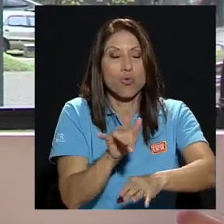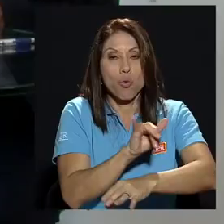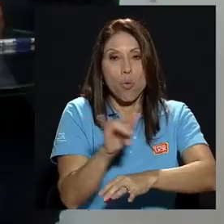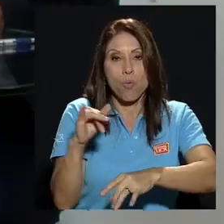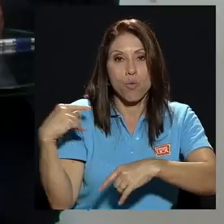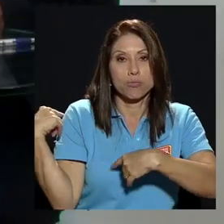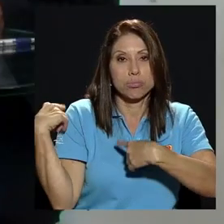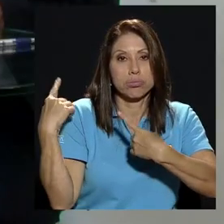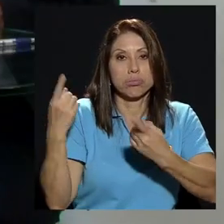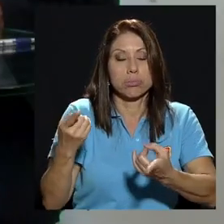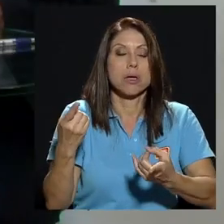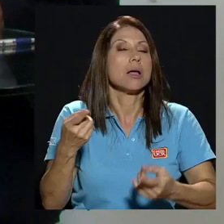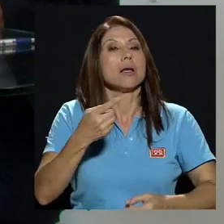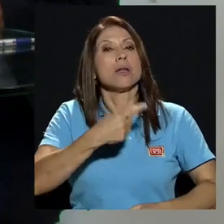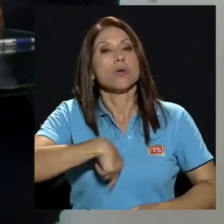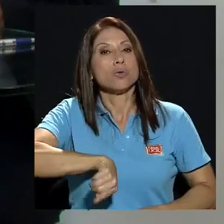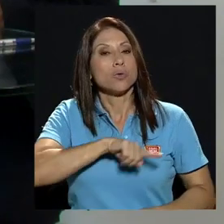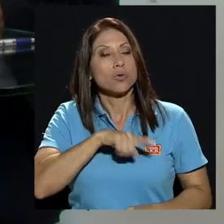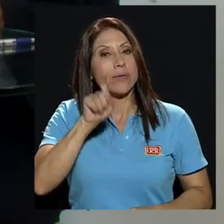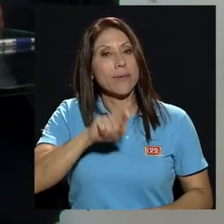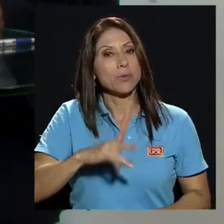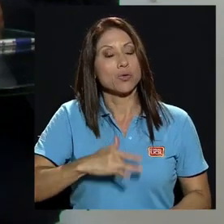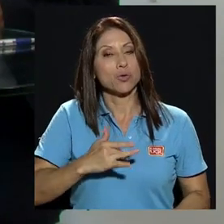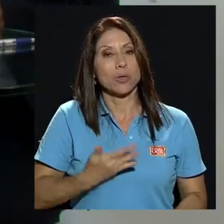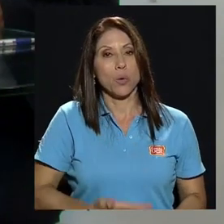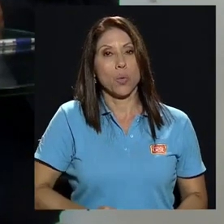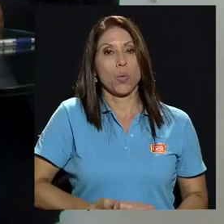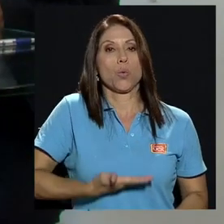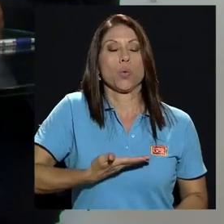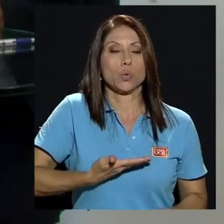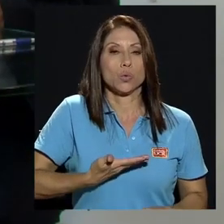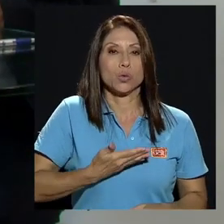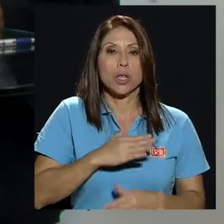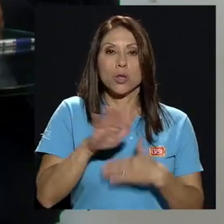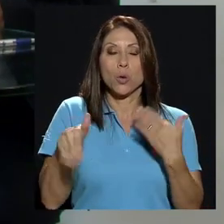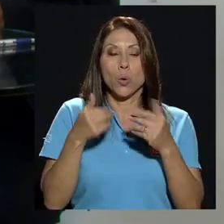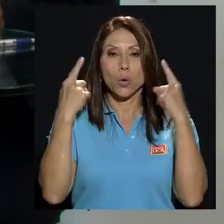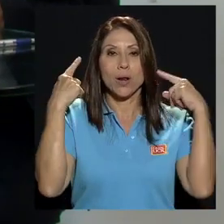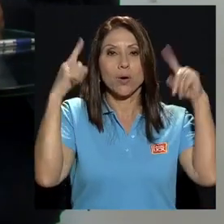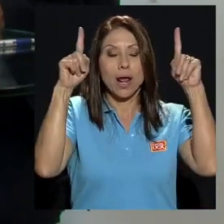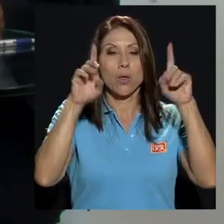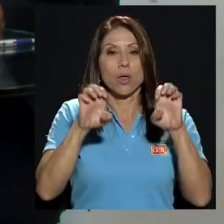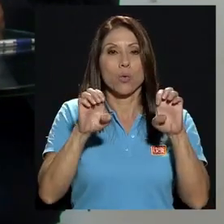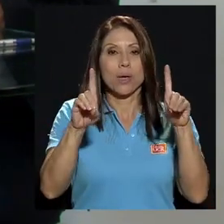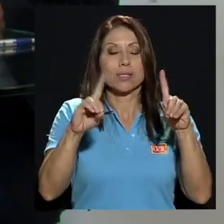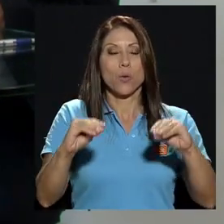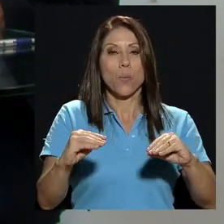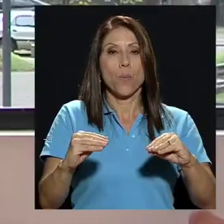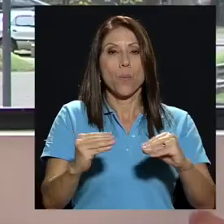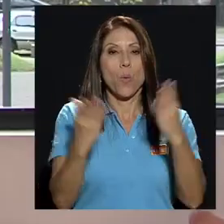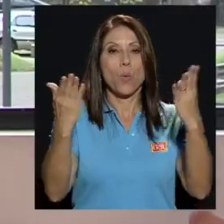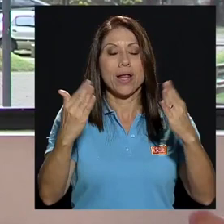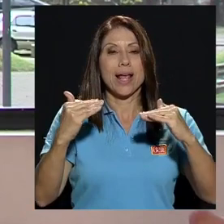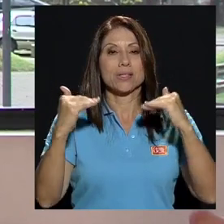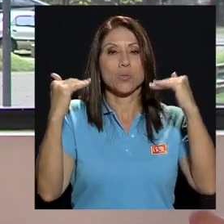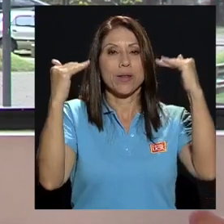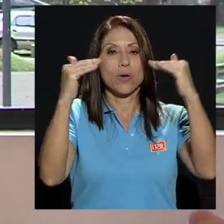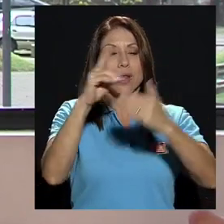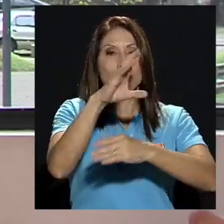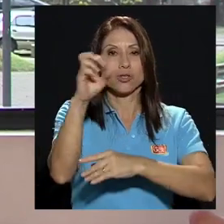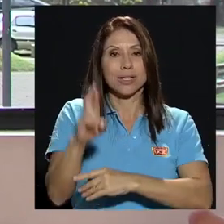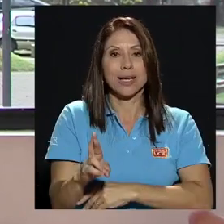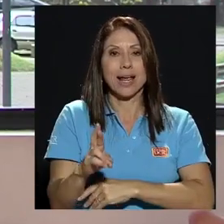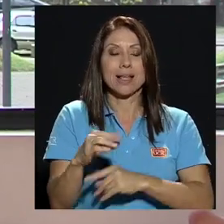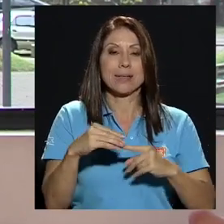avanzando estamos y debemos de estar muy orgullosos de lo que ha alcanzado la educación pública superior en Costa Rica y en particular la